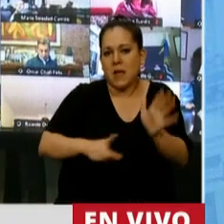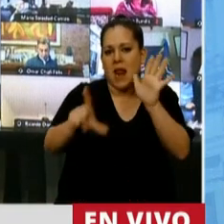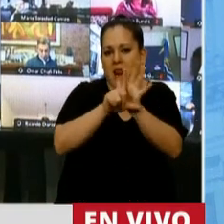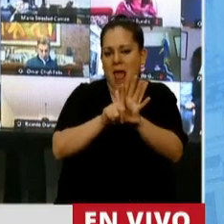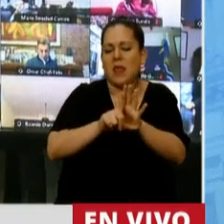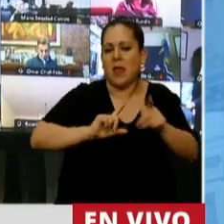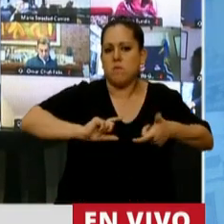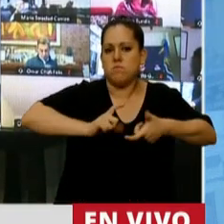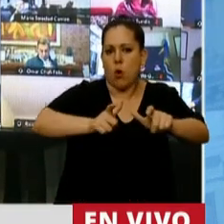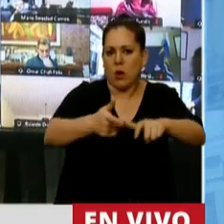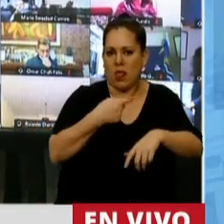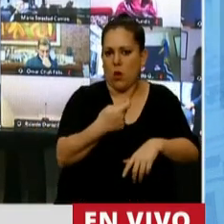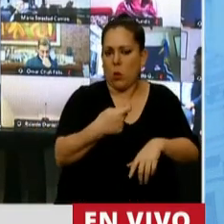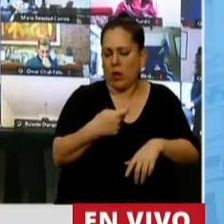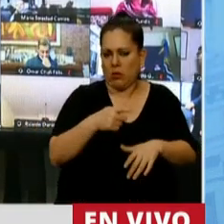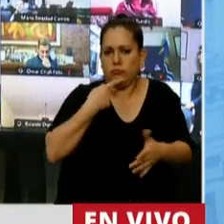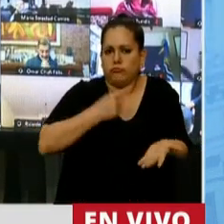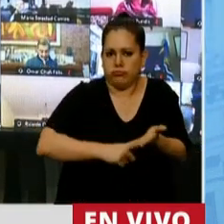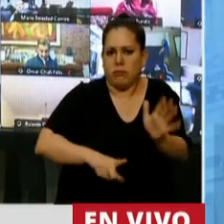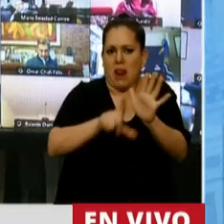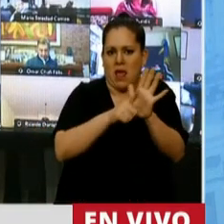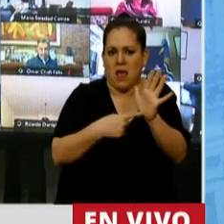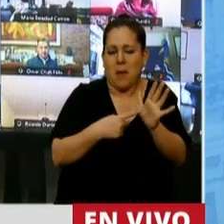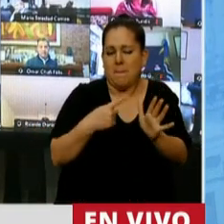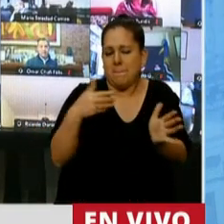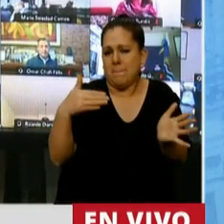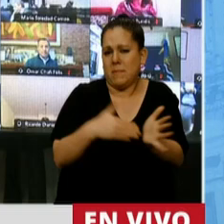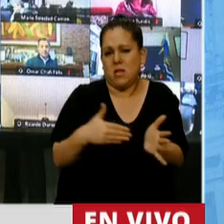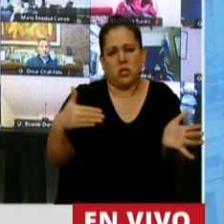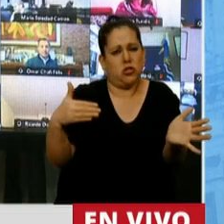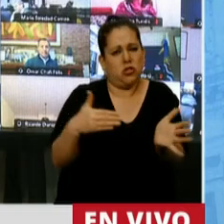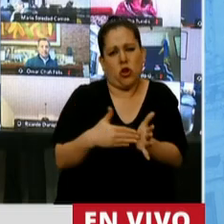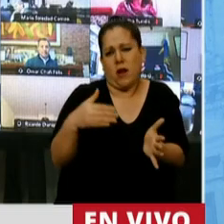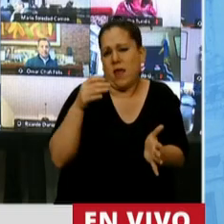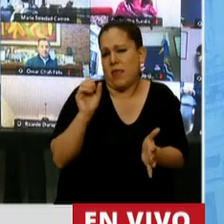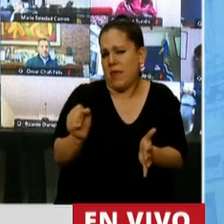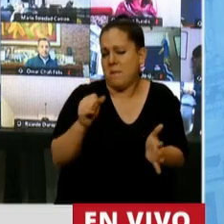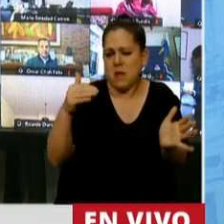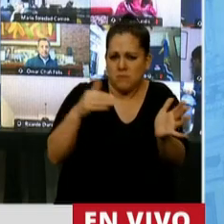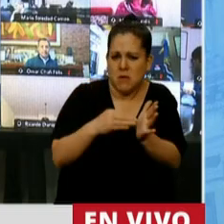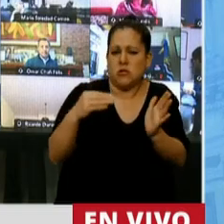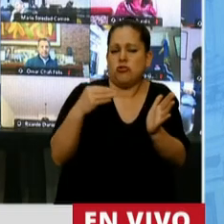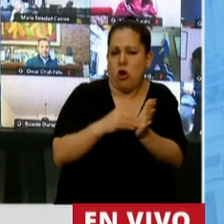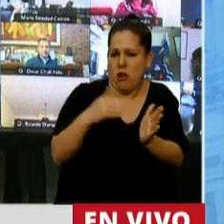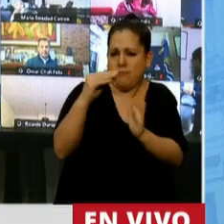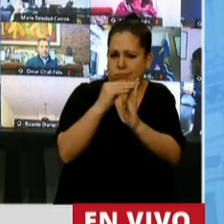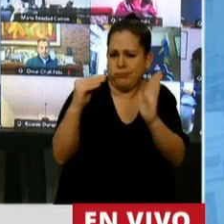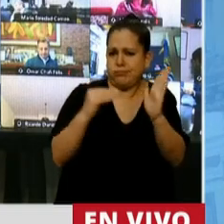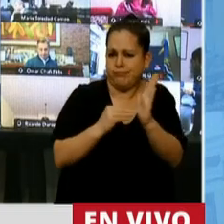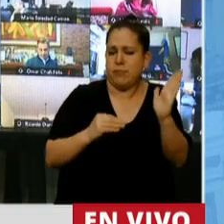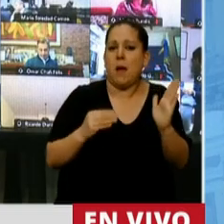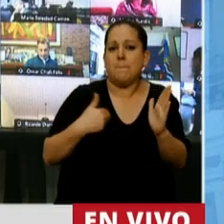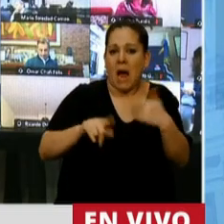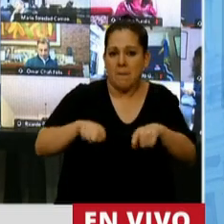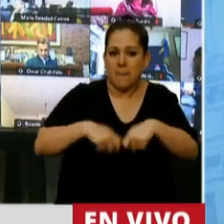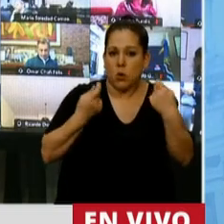movilidad jubilatoria. Este año ha emitido miles de millones de pesos y los grandes olvidados de esta crisis fueron